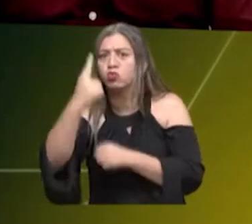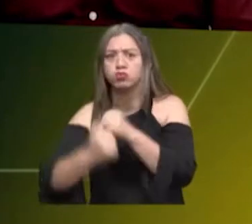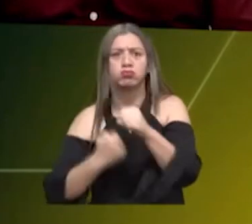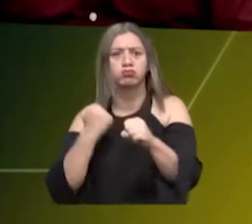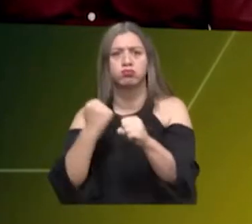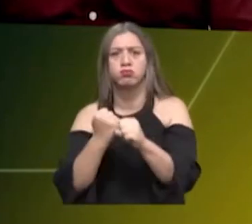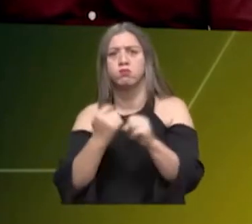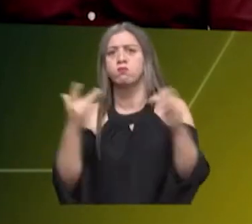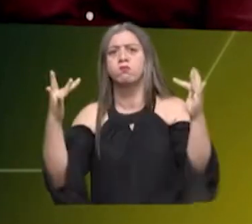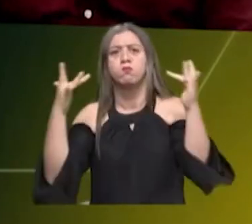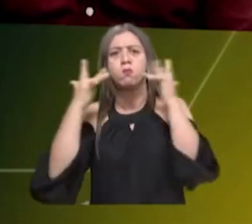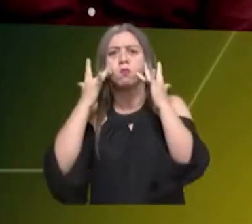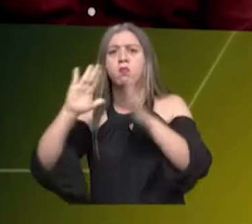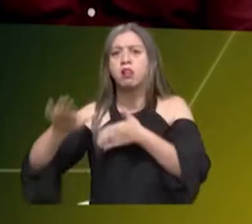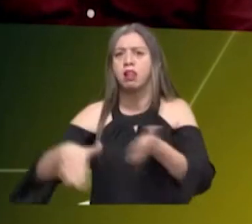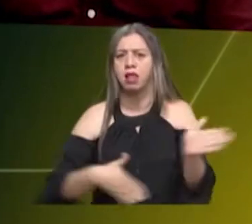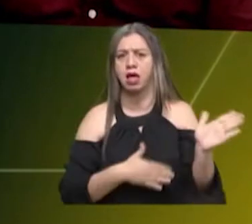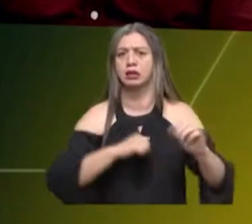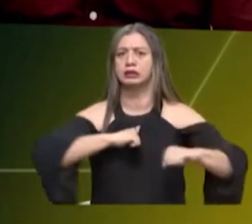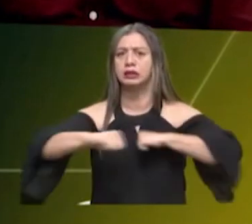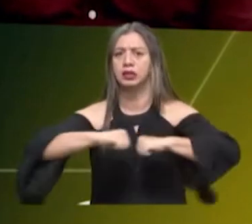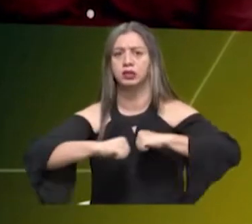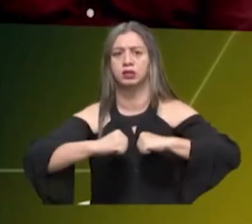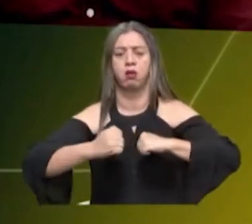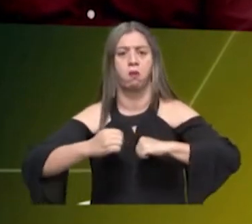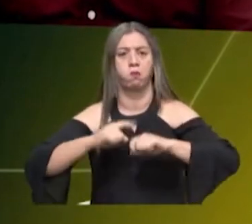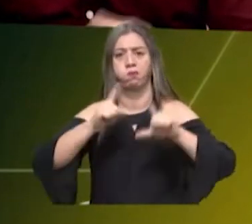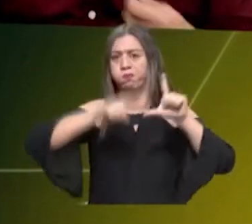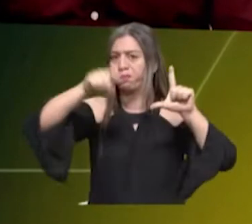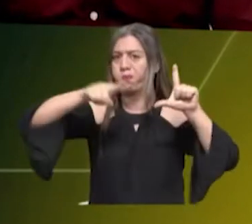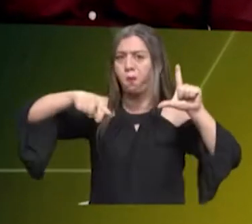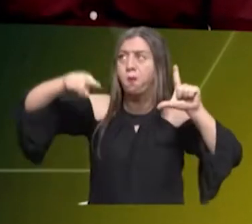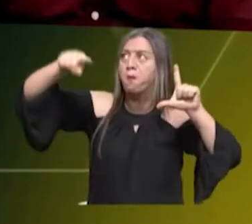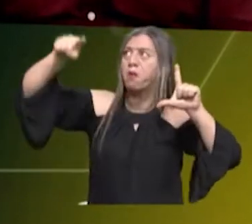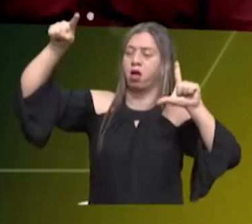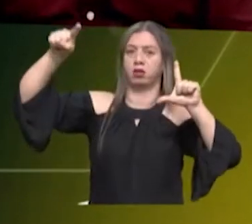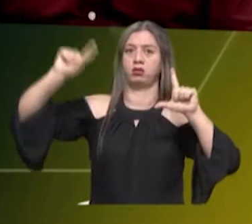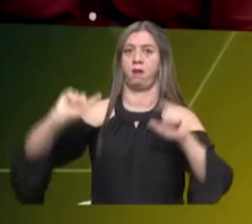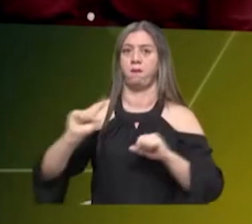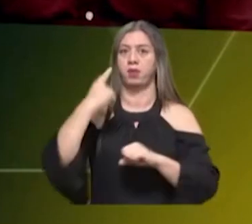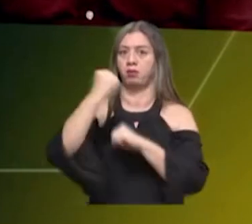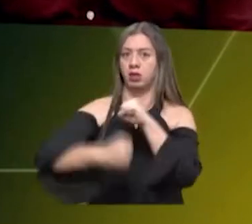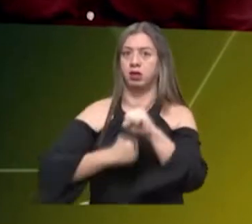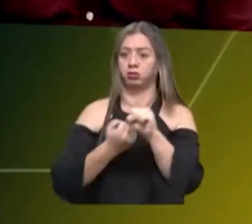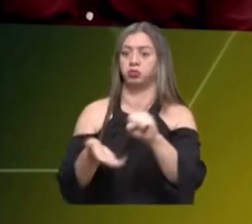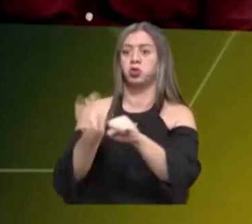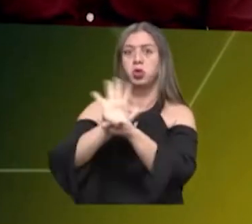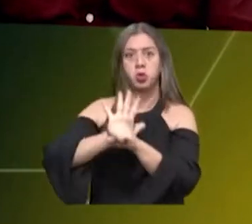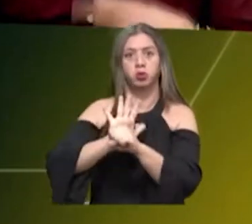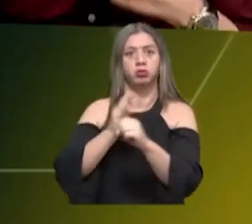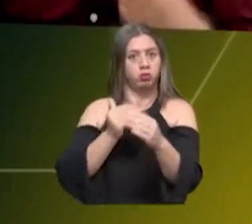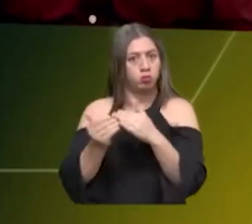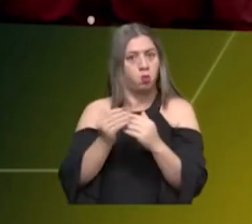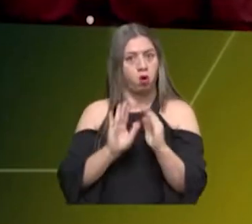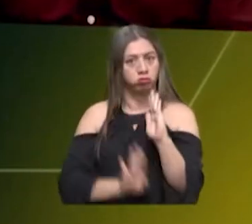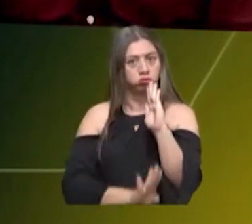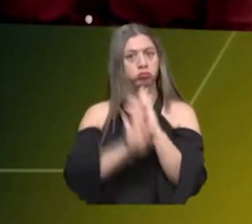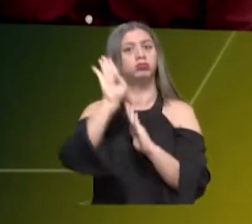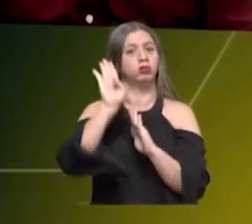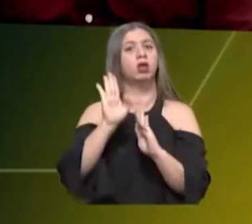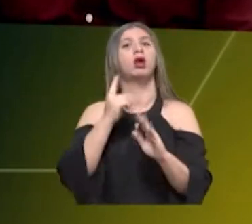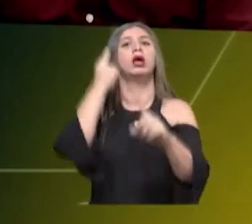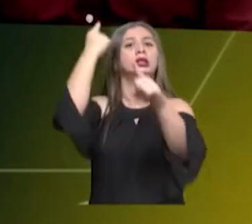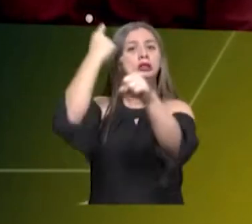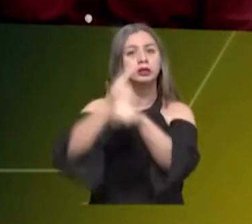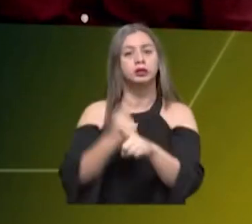un Plan de Acción teníamos estas cifras. Estas cifras en nuestro primer año y con pandemia son realmente representativas y los niveles de cumplimiento